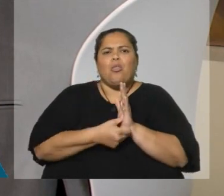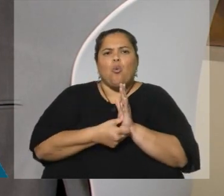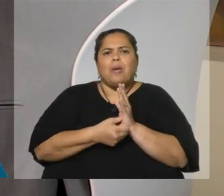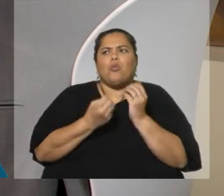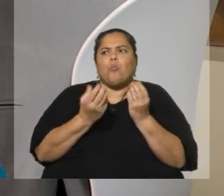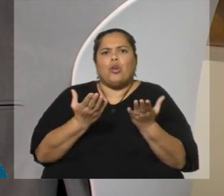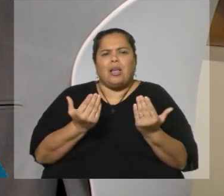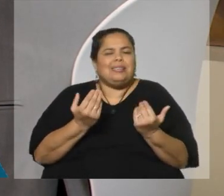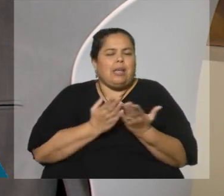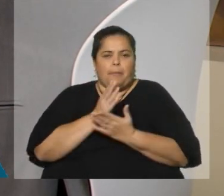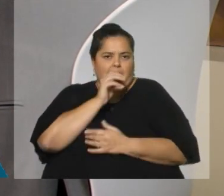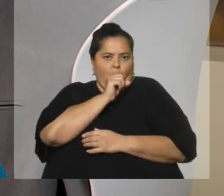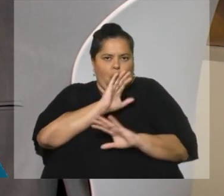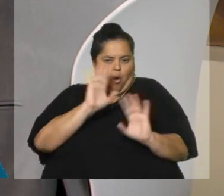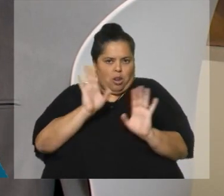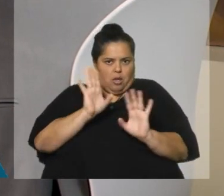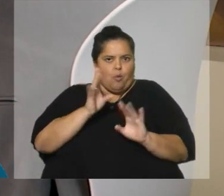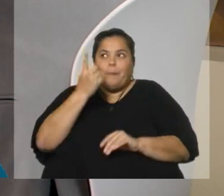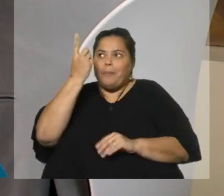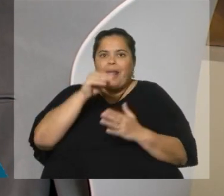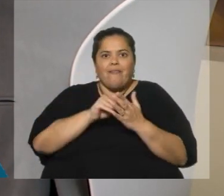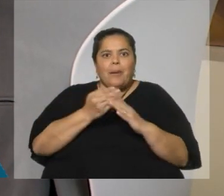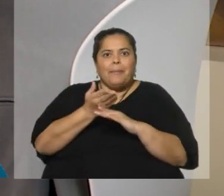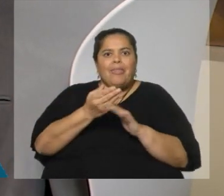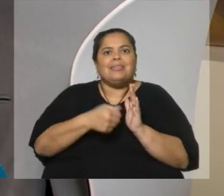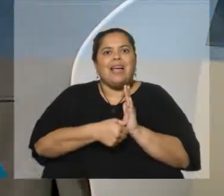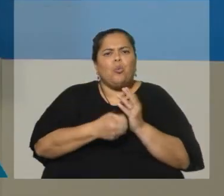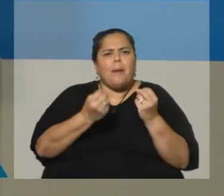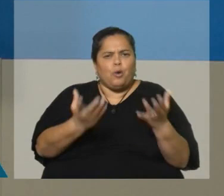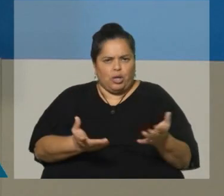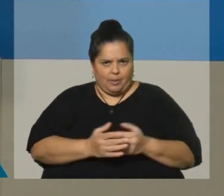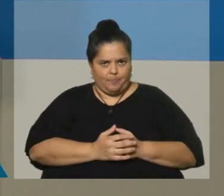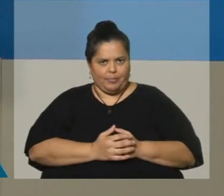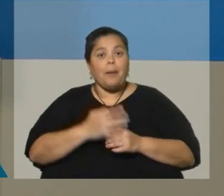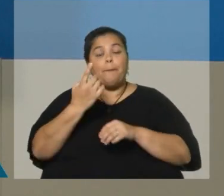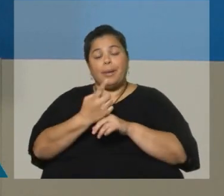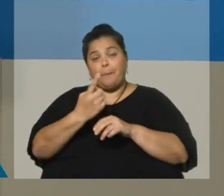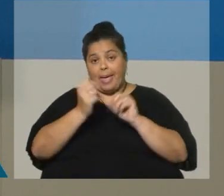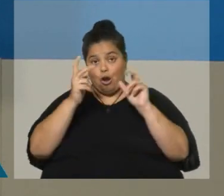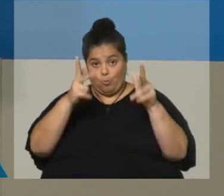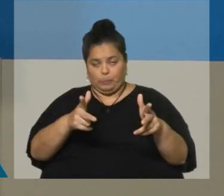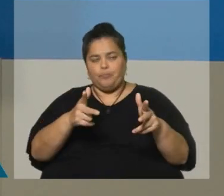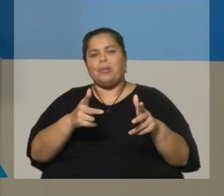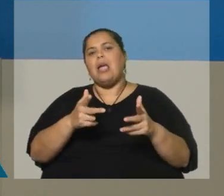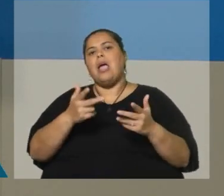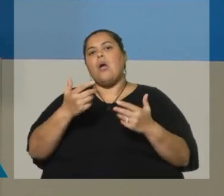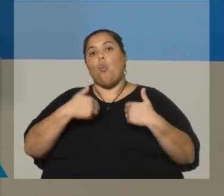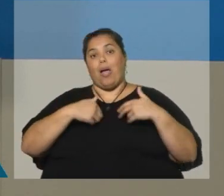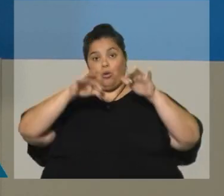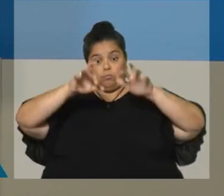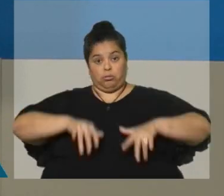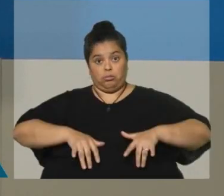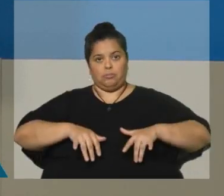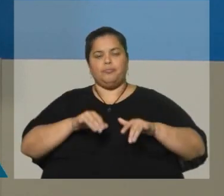como anónimo, digamos, esto. No es la primera vez que se pide la cédula. Sí. A ver, lo primero a resaltar es que cuando uno llena el cuestionario